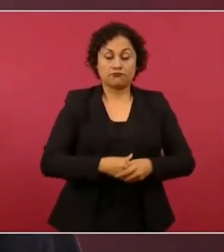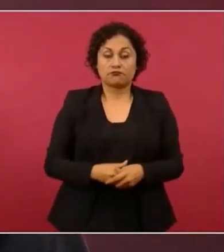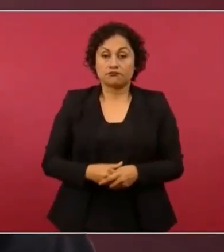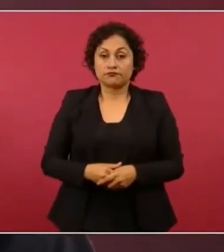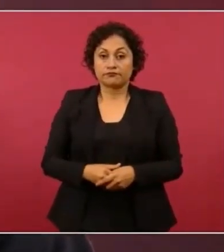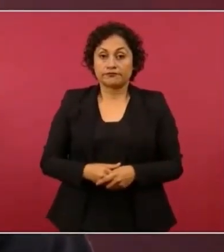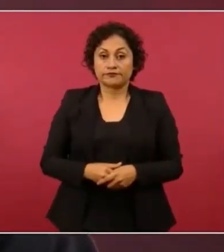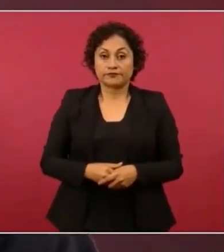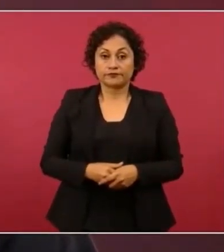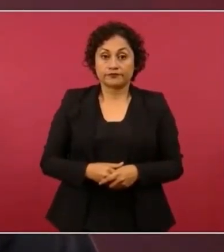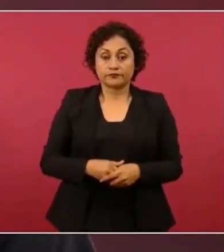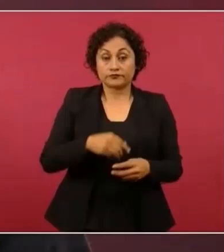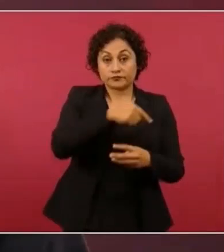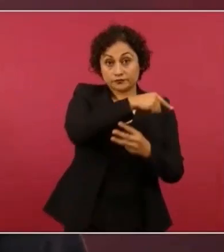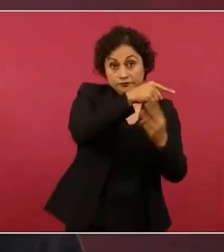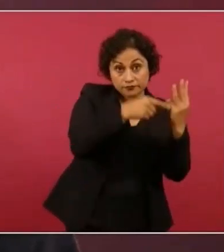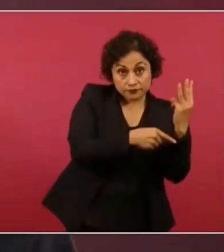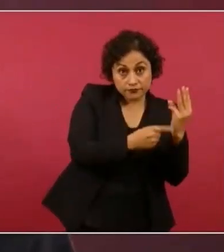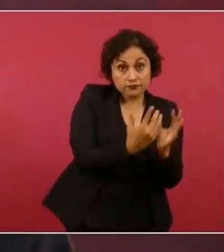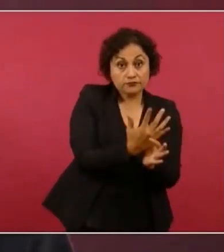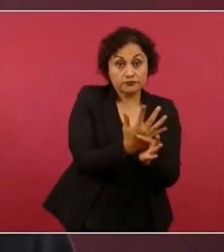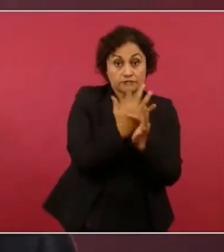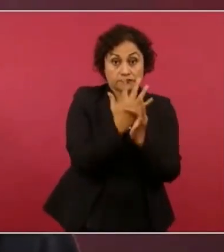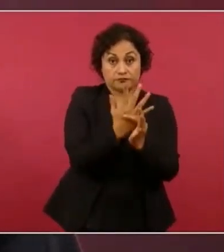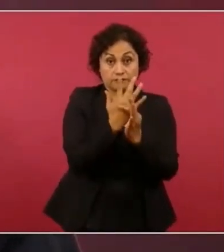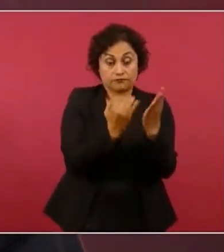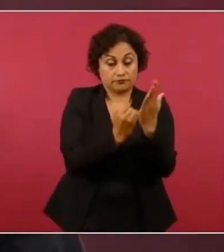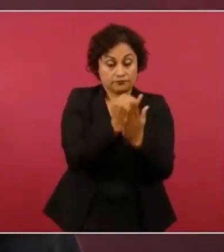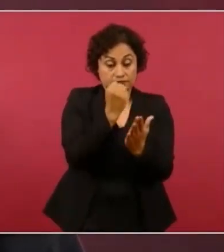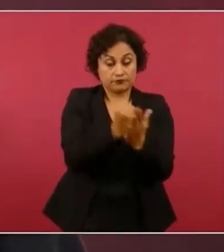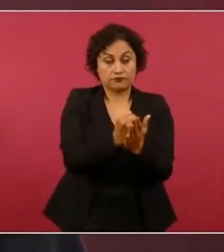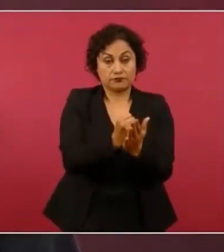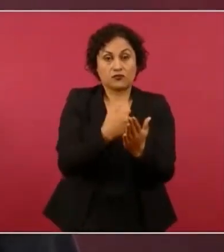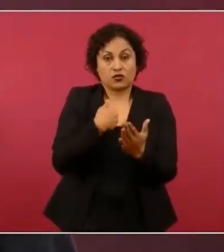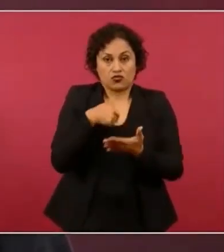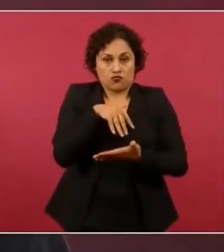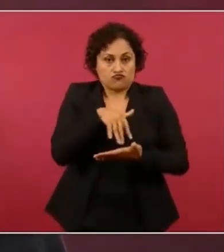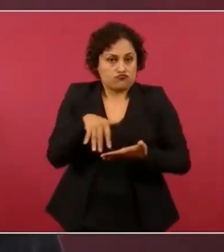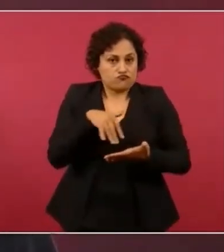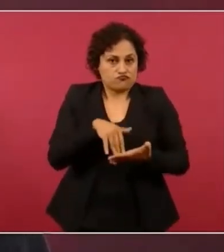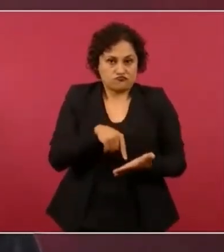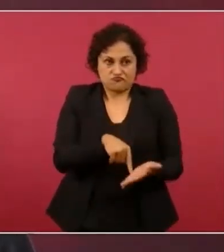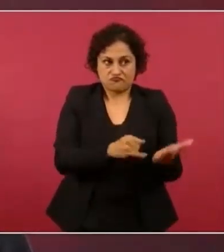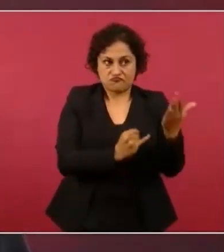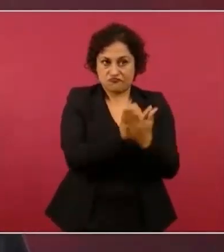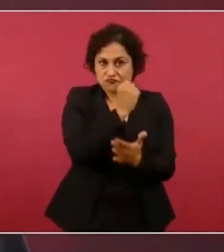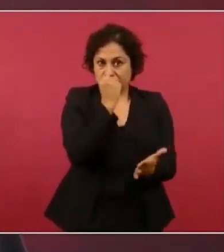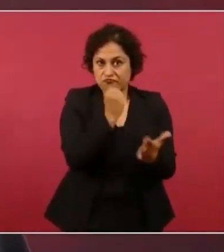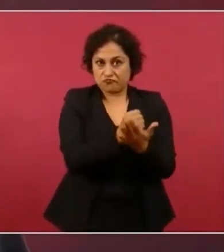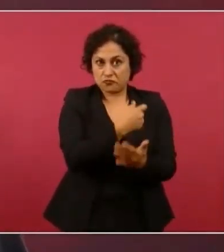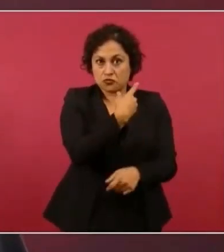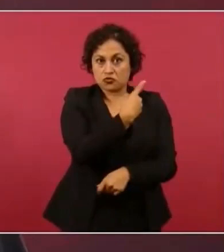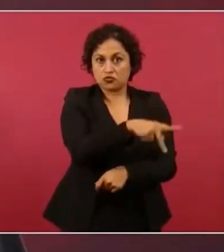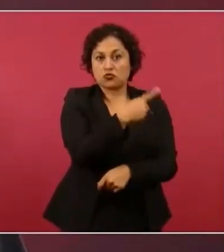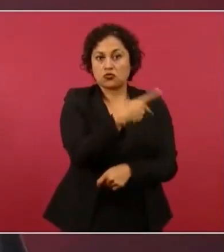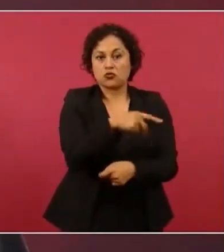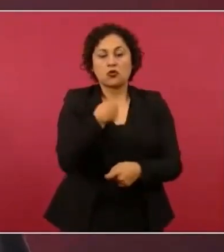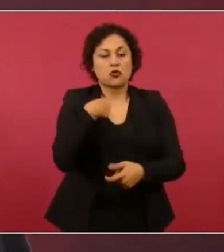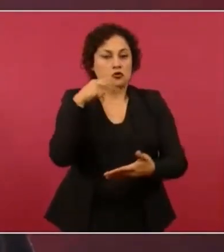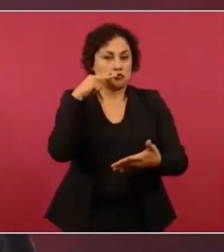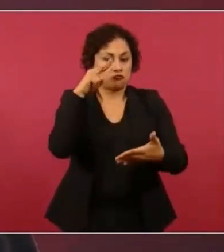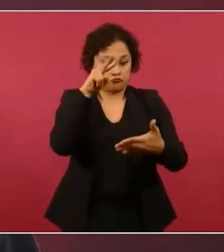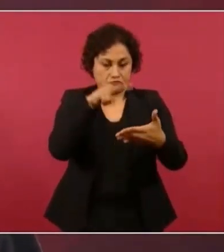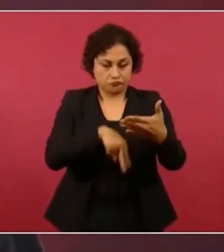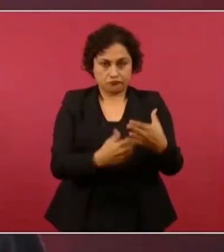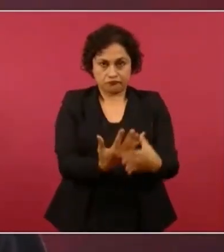Dicen ellos, repito exactamente los términos de la resolución